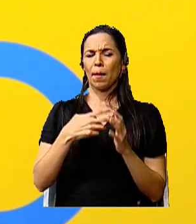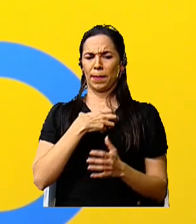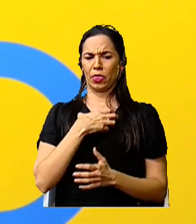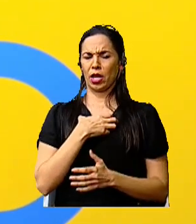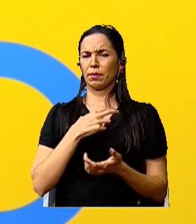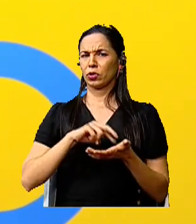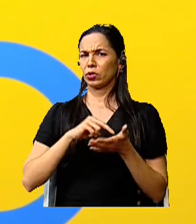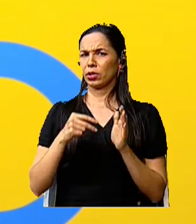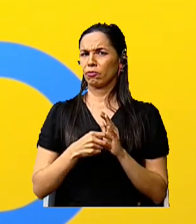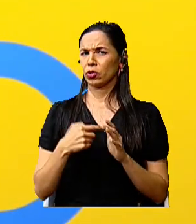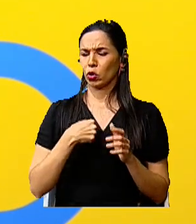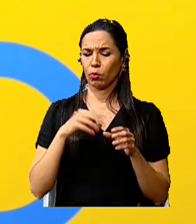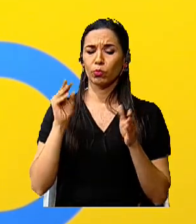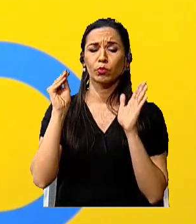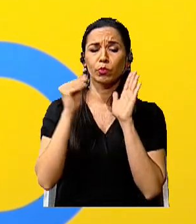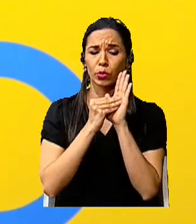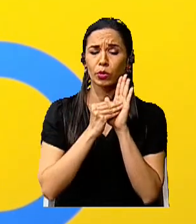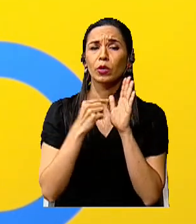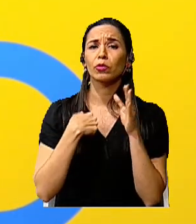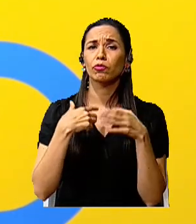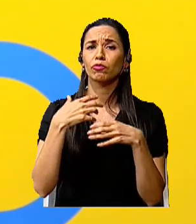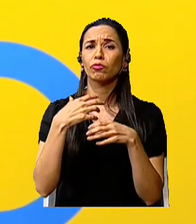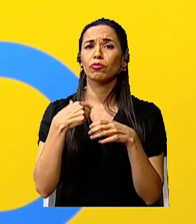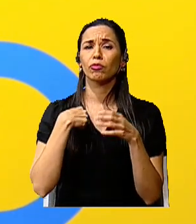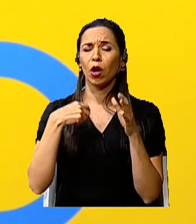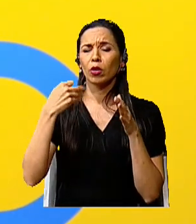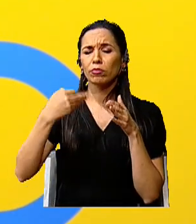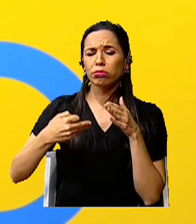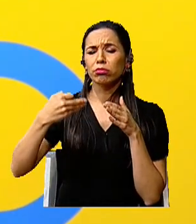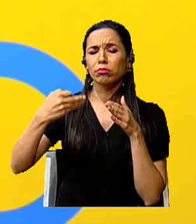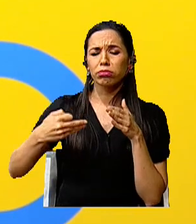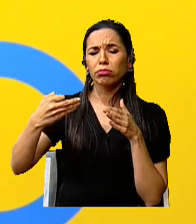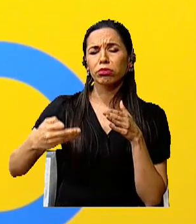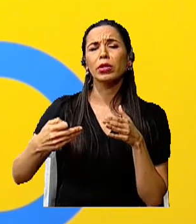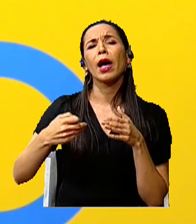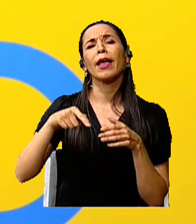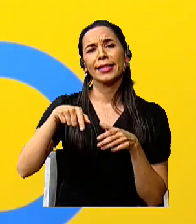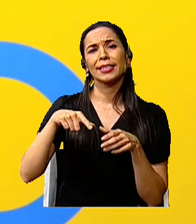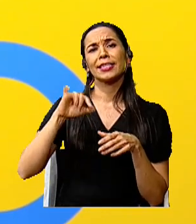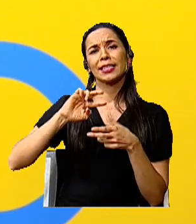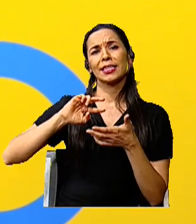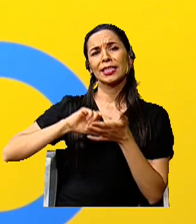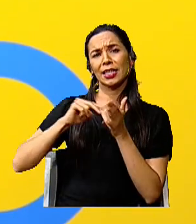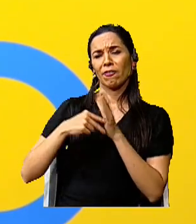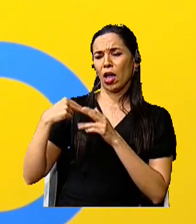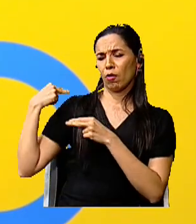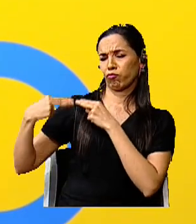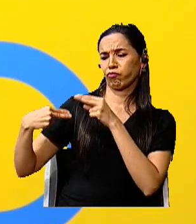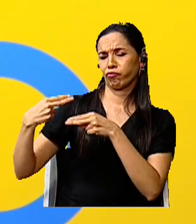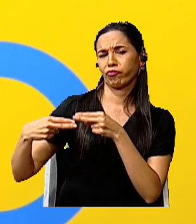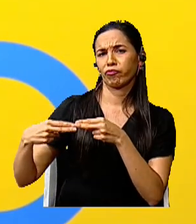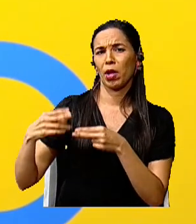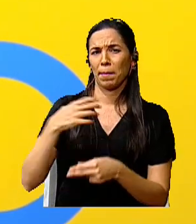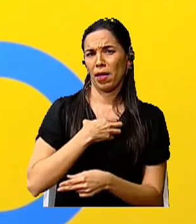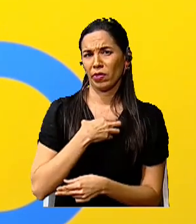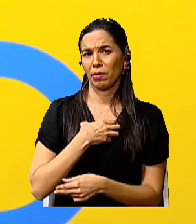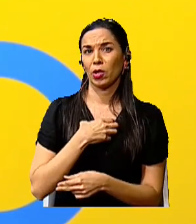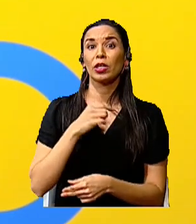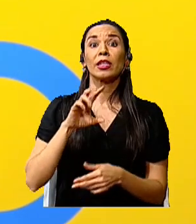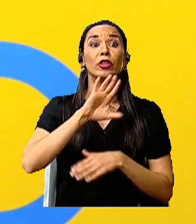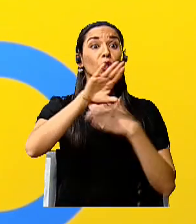anote yo? Bueno, lo construimos día a día. Es de todos los costarricenses.